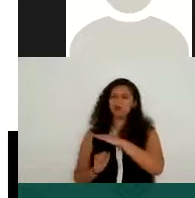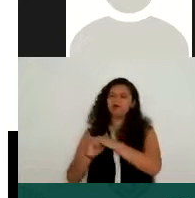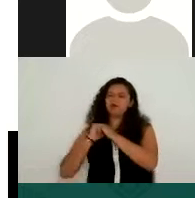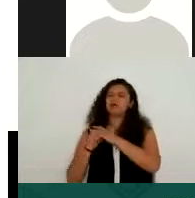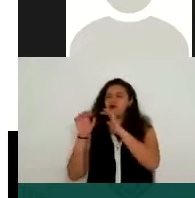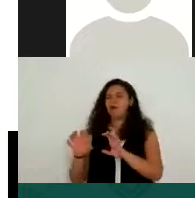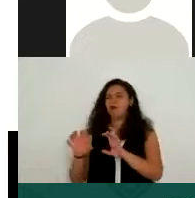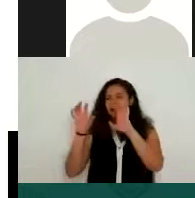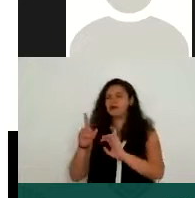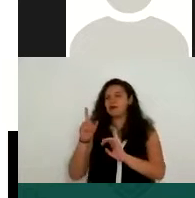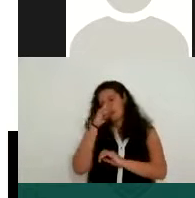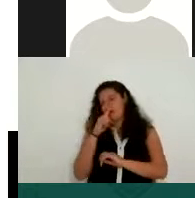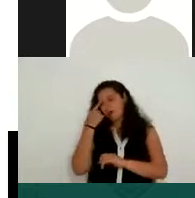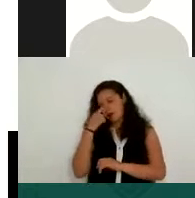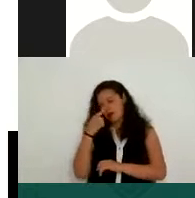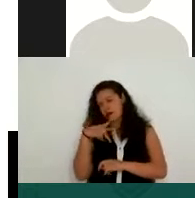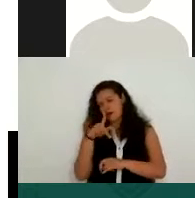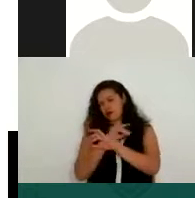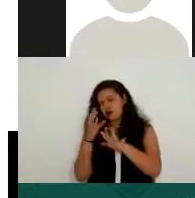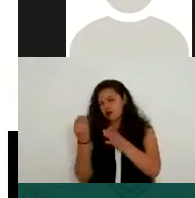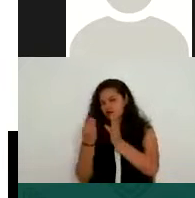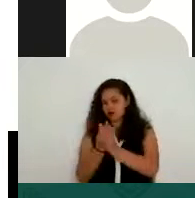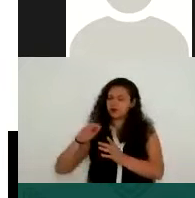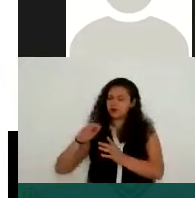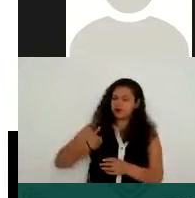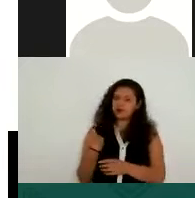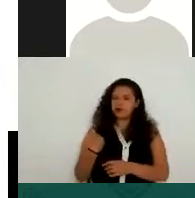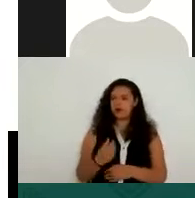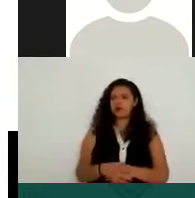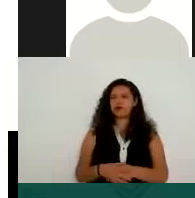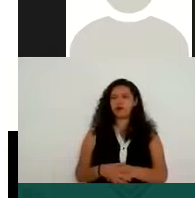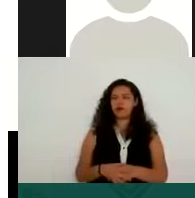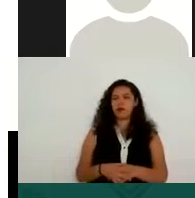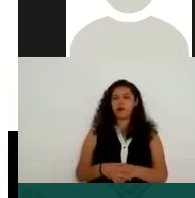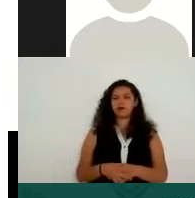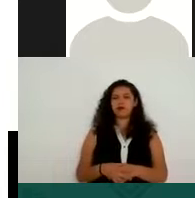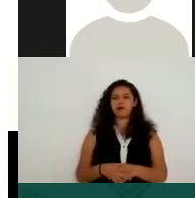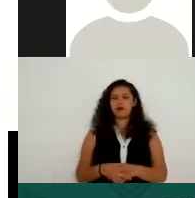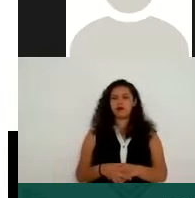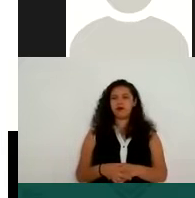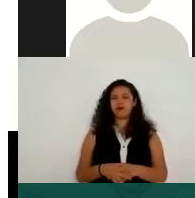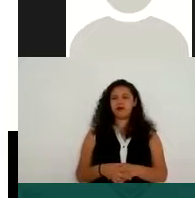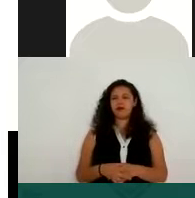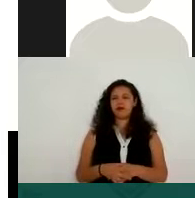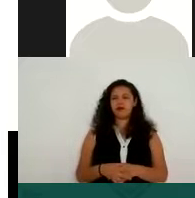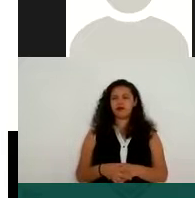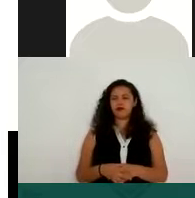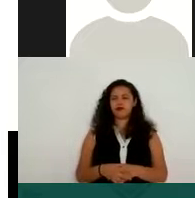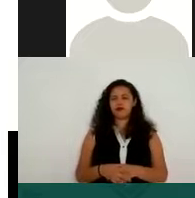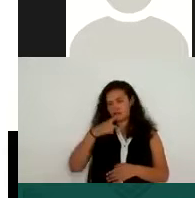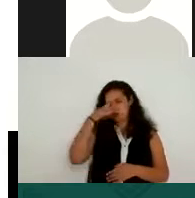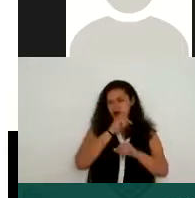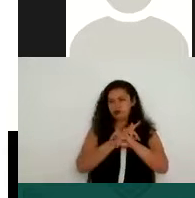almacenamiento de los datos personales en cuanto a los datos personales pueden ser